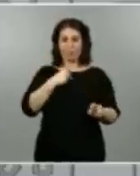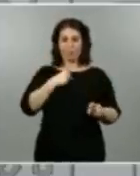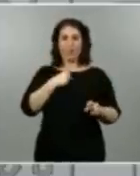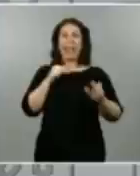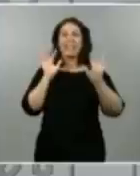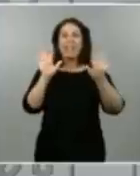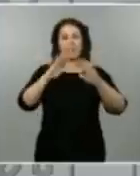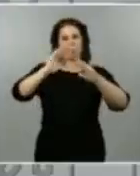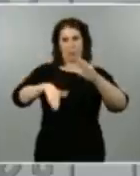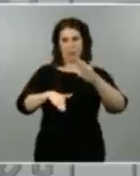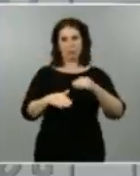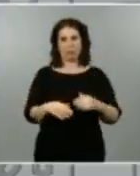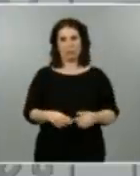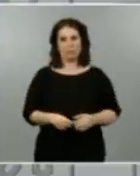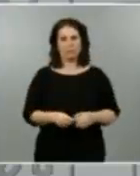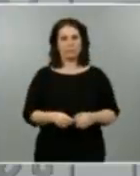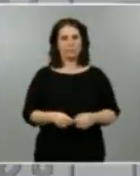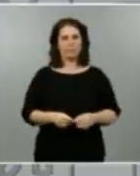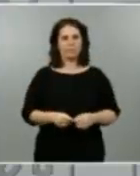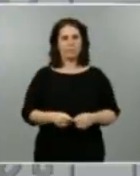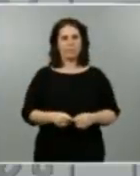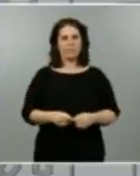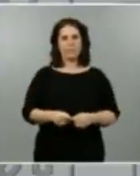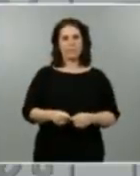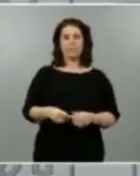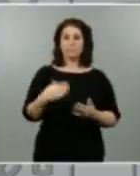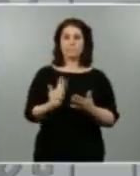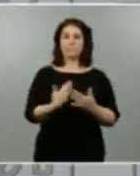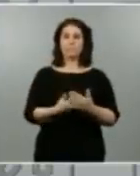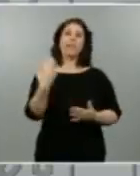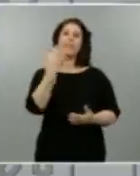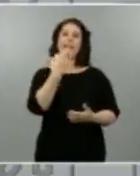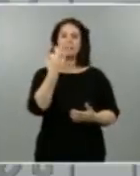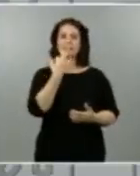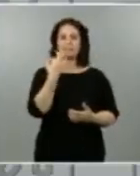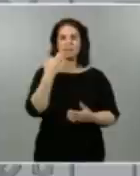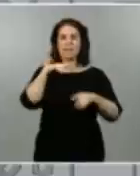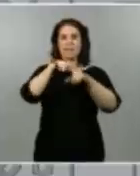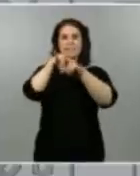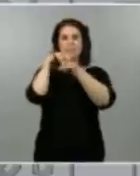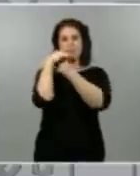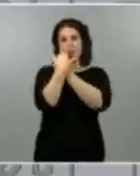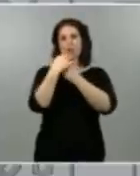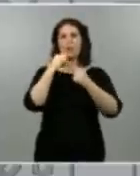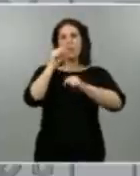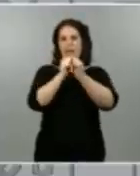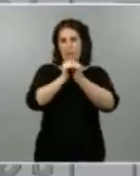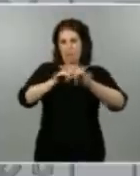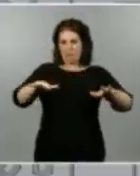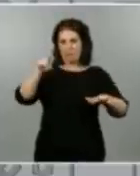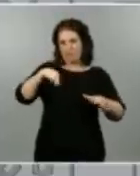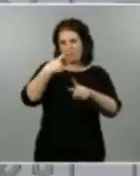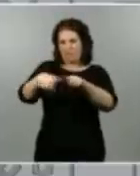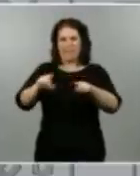Esto muestra, entre otras cosas, no la diferencia en la situación epidemiológica actual, que también en parte, sino también